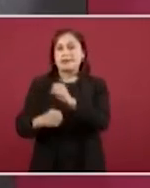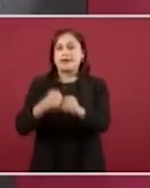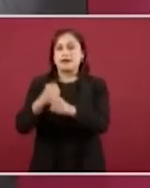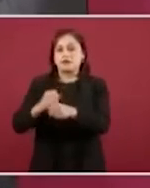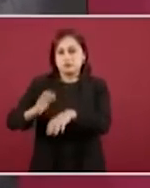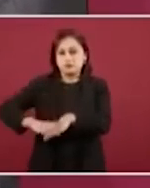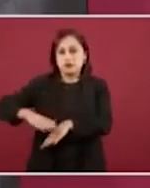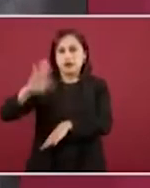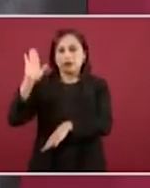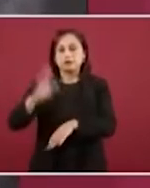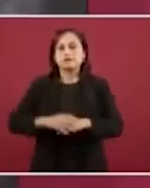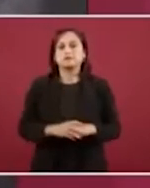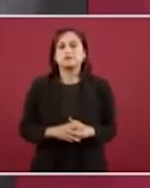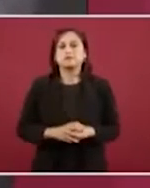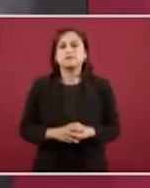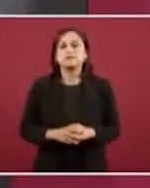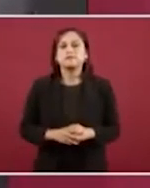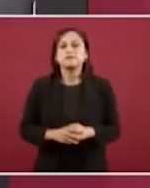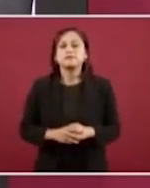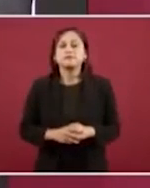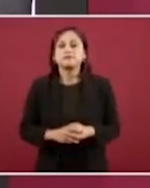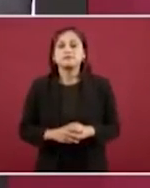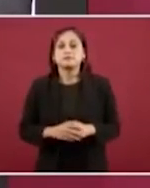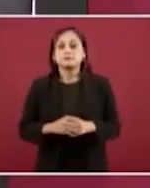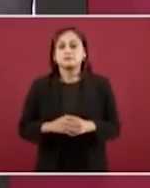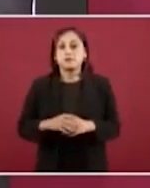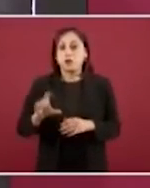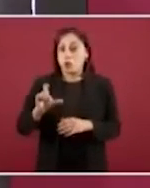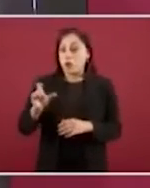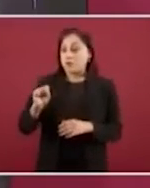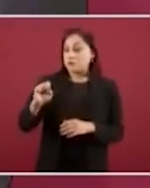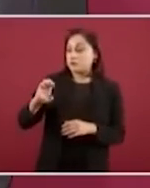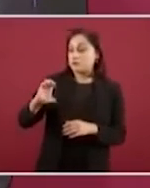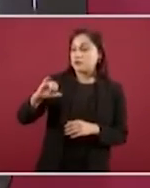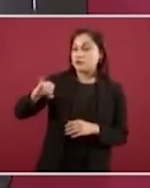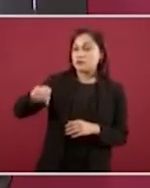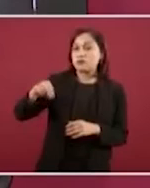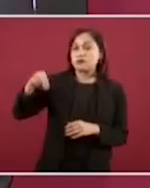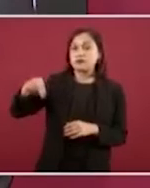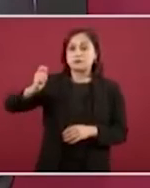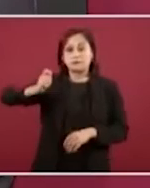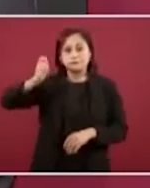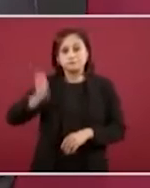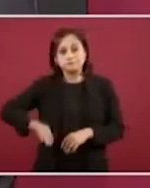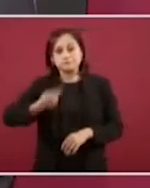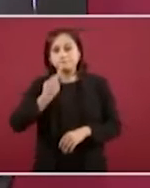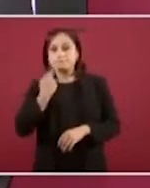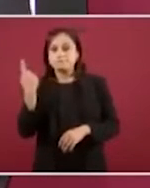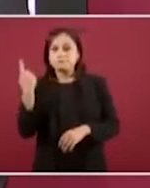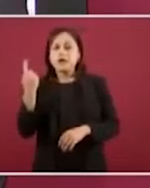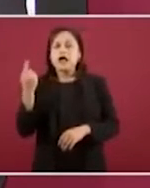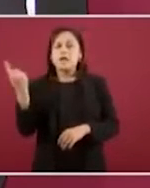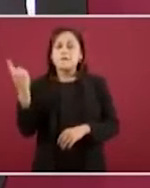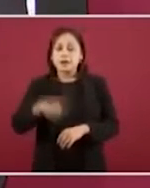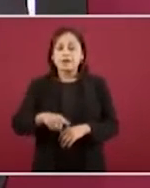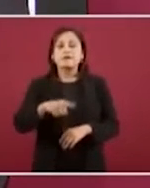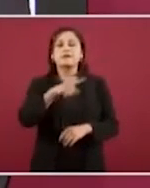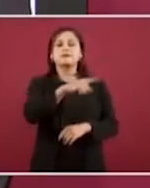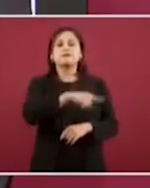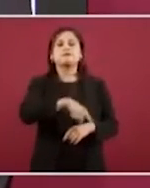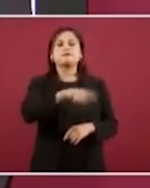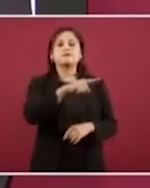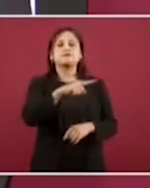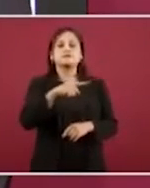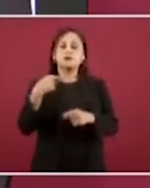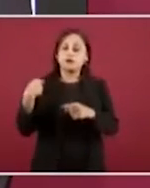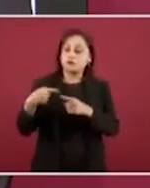A partir de la sentencia, si pueden pasar a la siguiente, este ha sido el recorrido. El